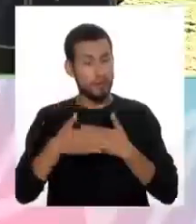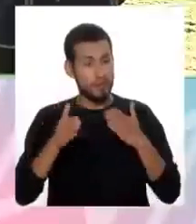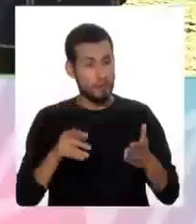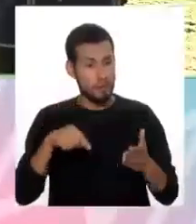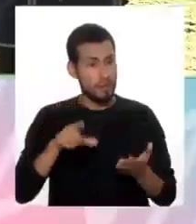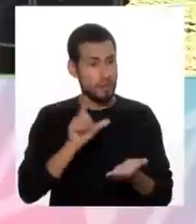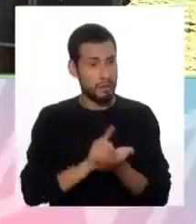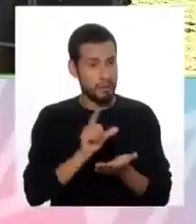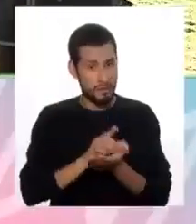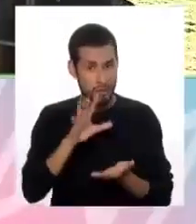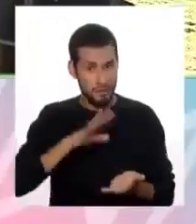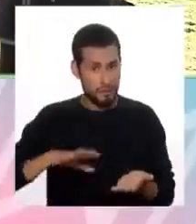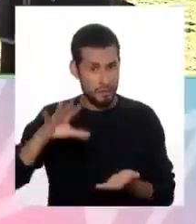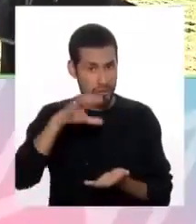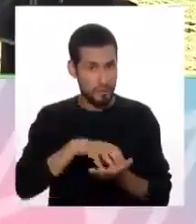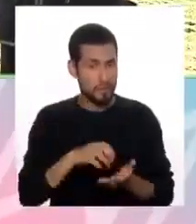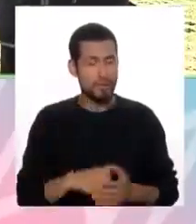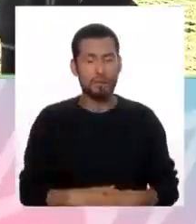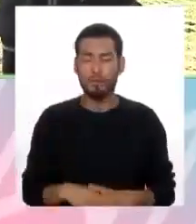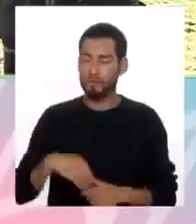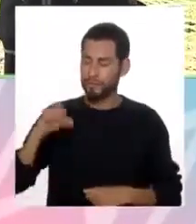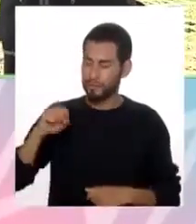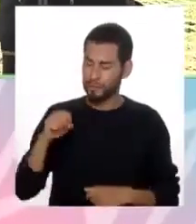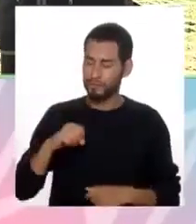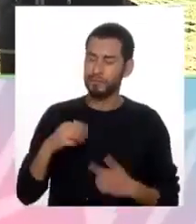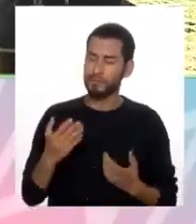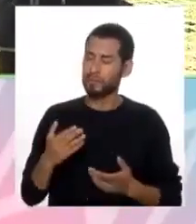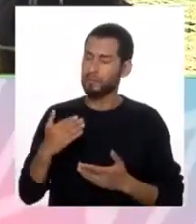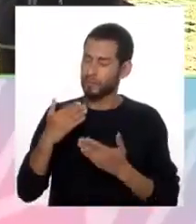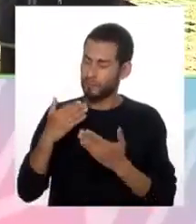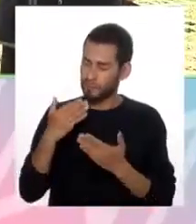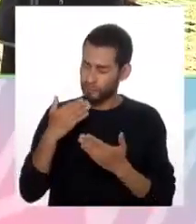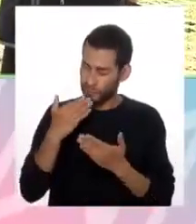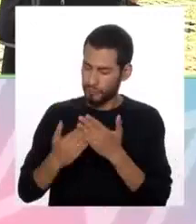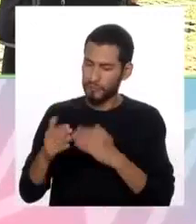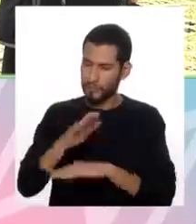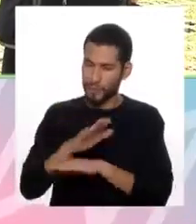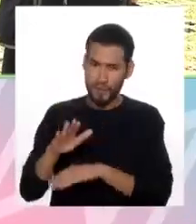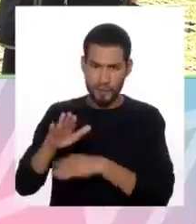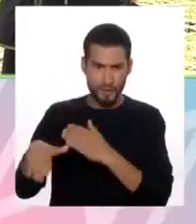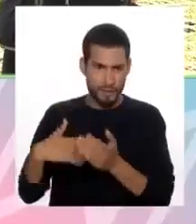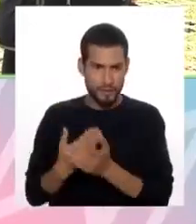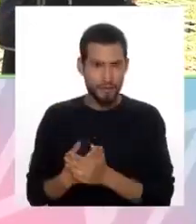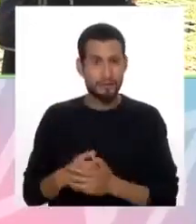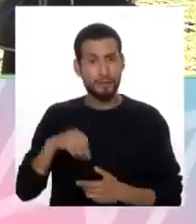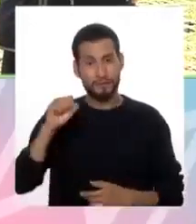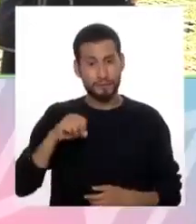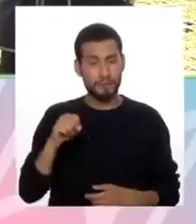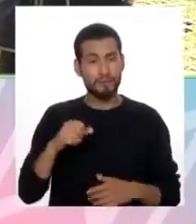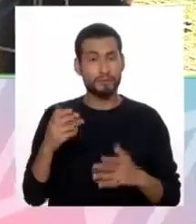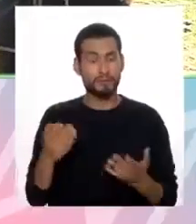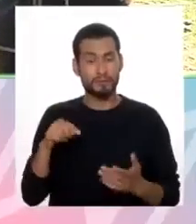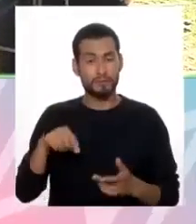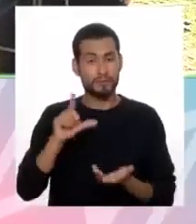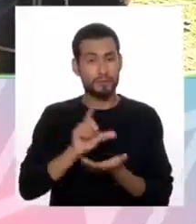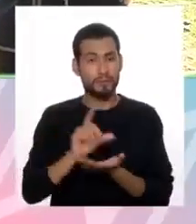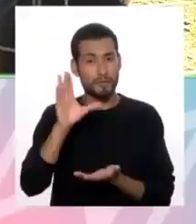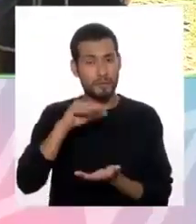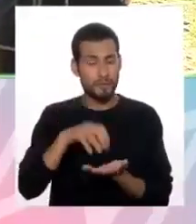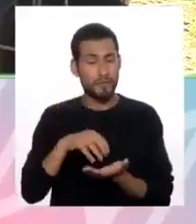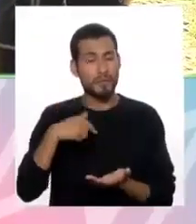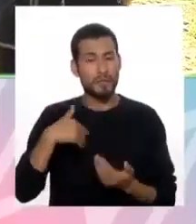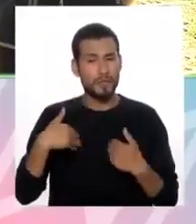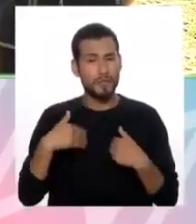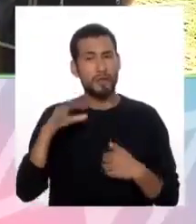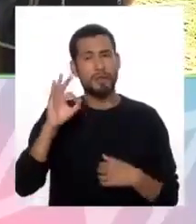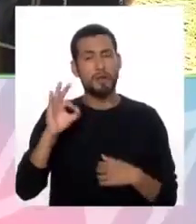Lima Centro. Así es. Muy buenas tardes con todos. Así es. Acá en Lima Centro tenemos nueve